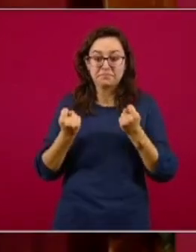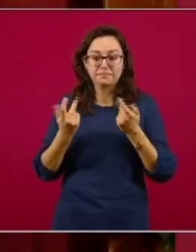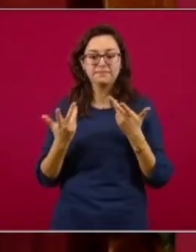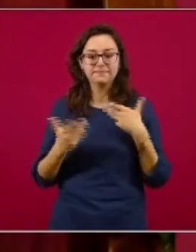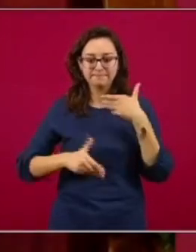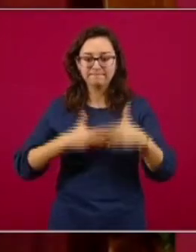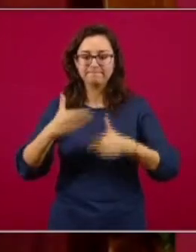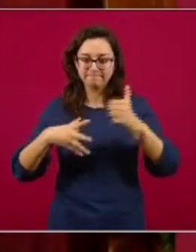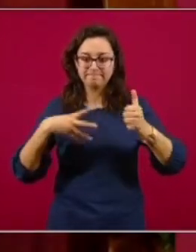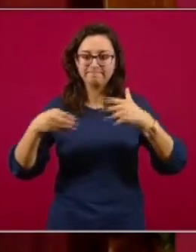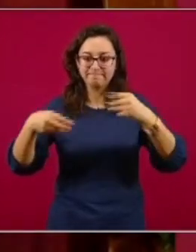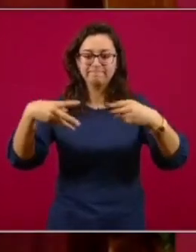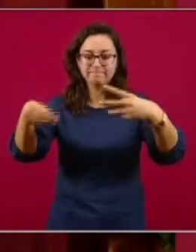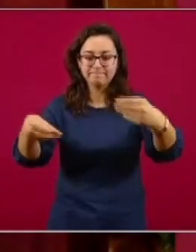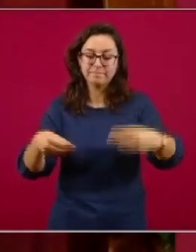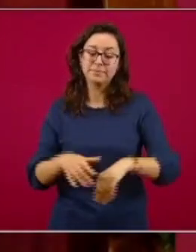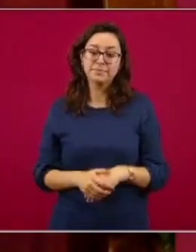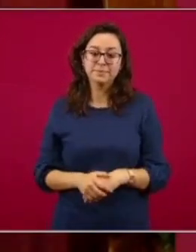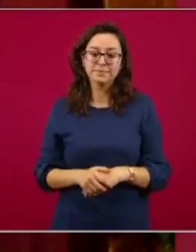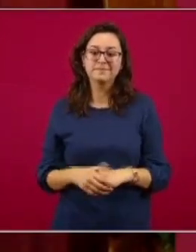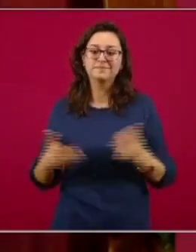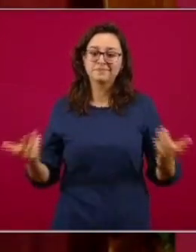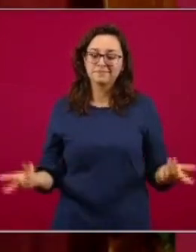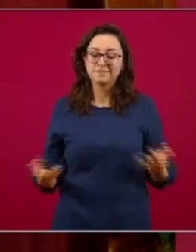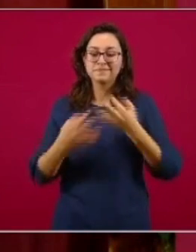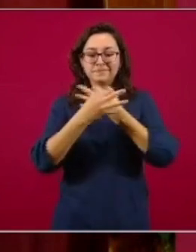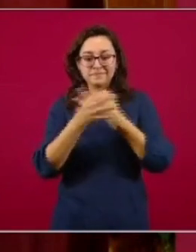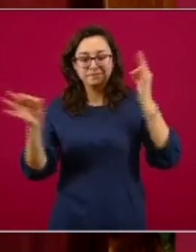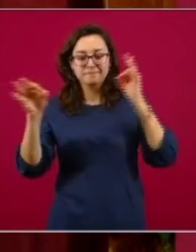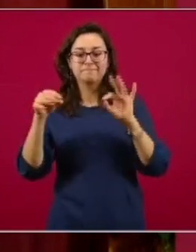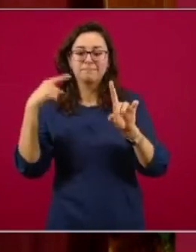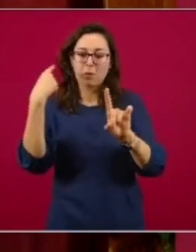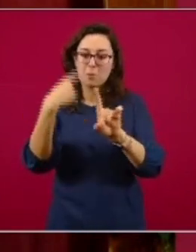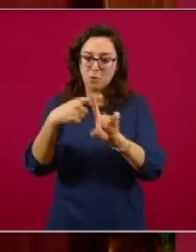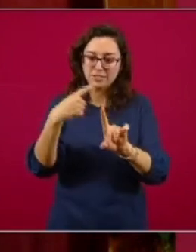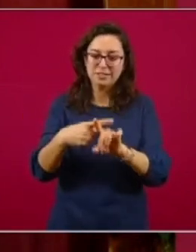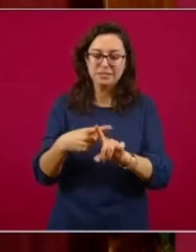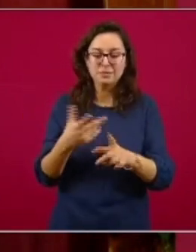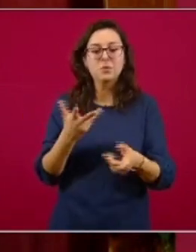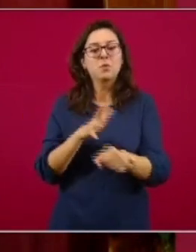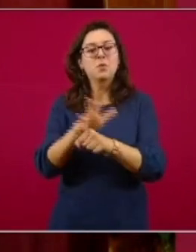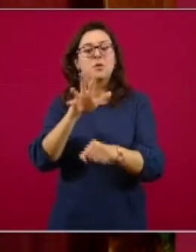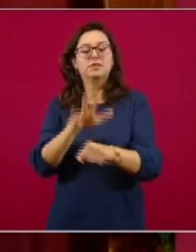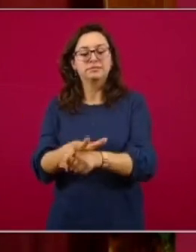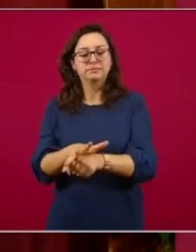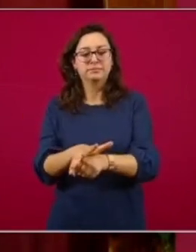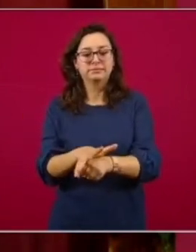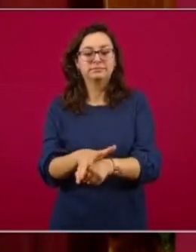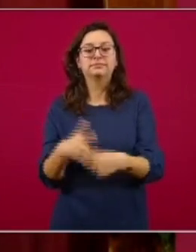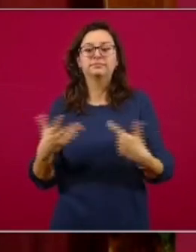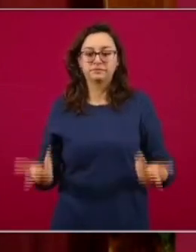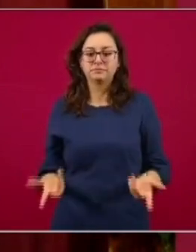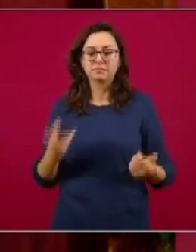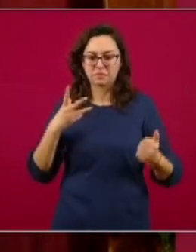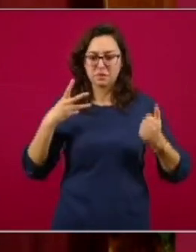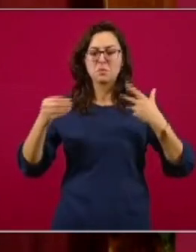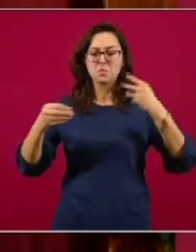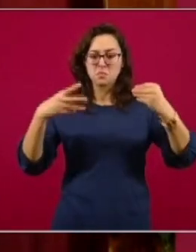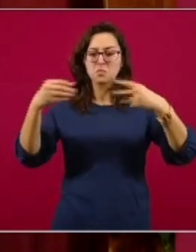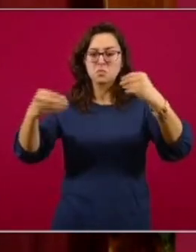finalmente, un mensaje de optimismo. Todos tenemos que confiar en que va a terminar la epidemia en